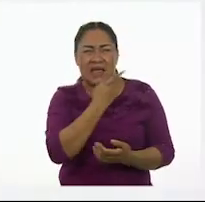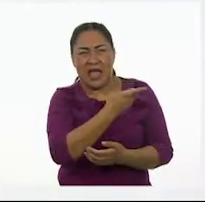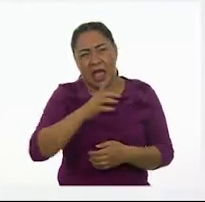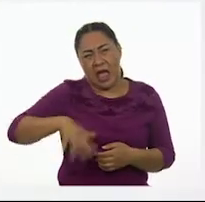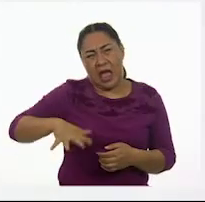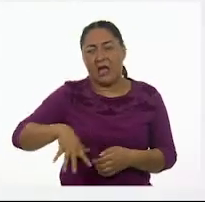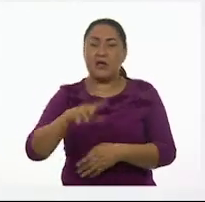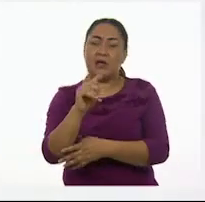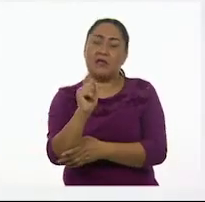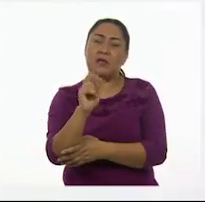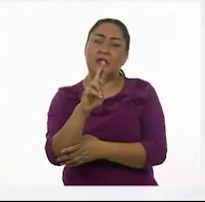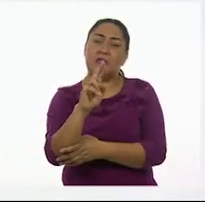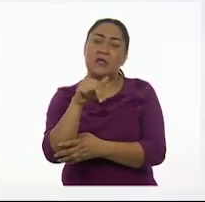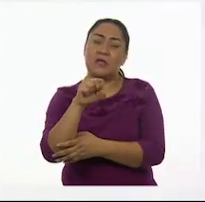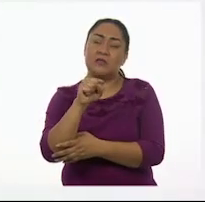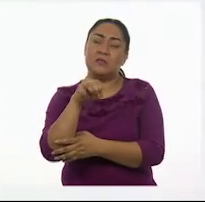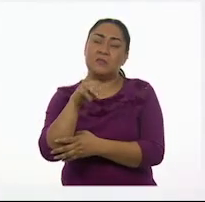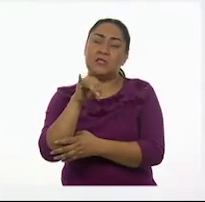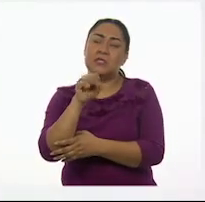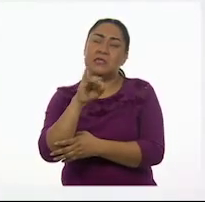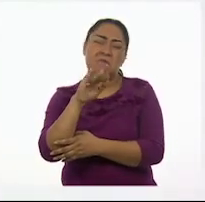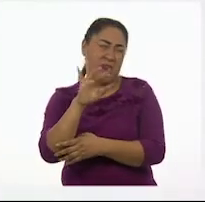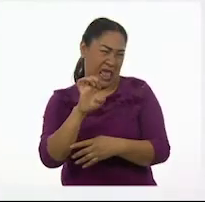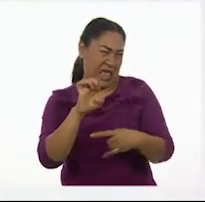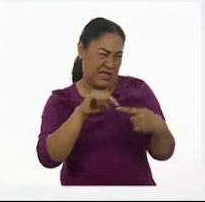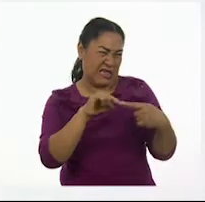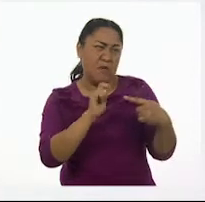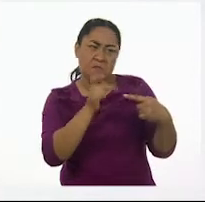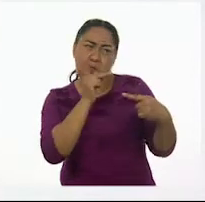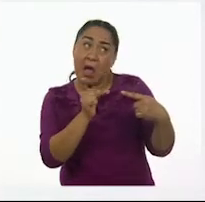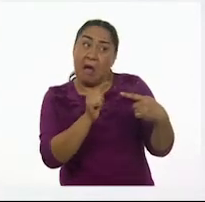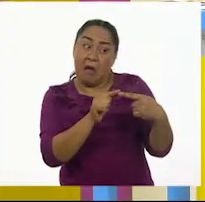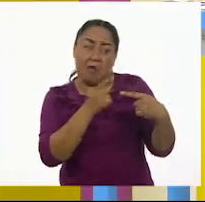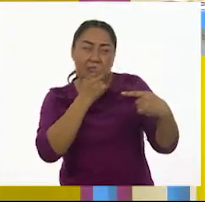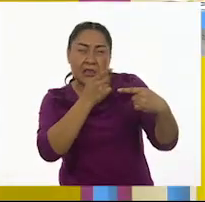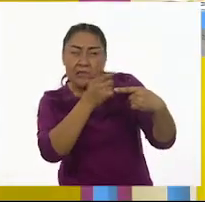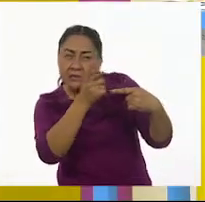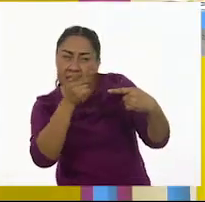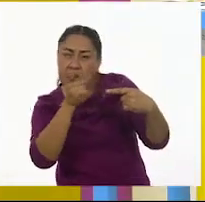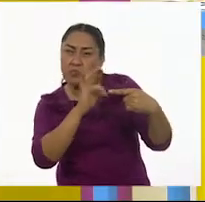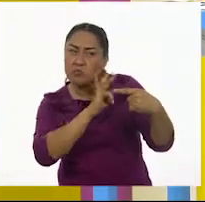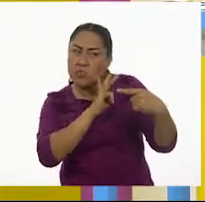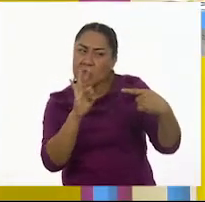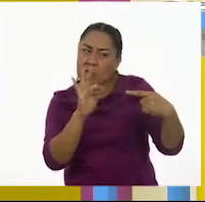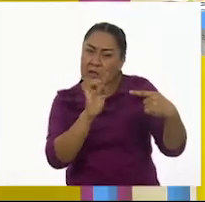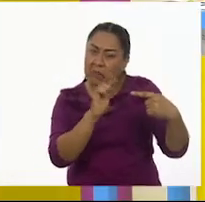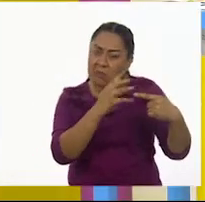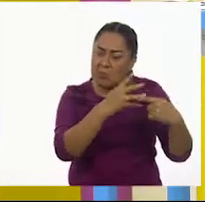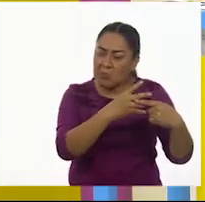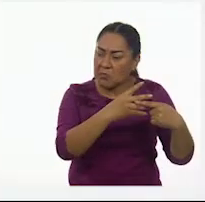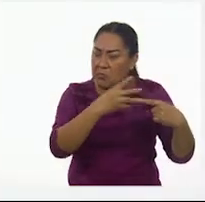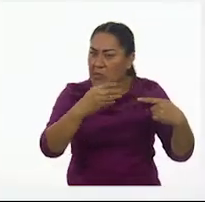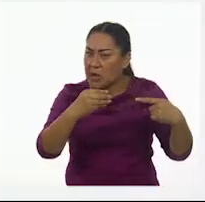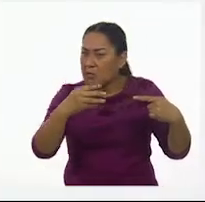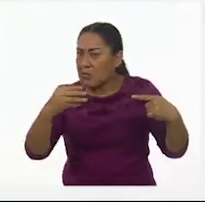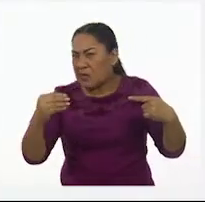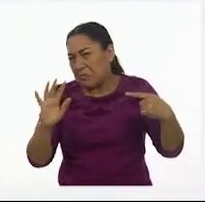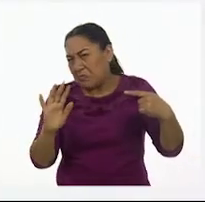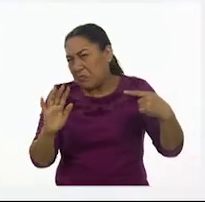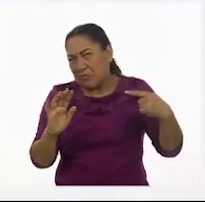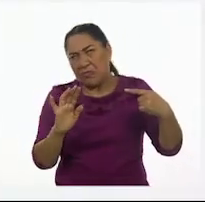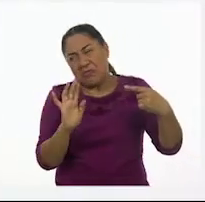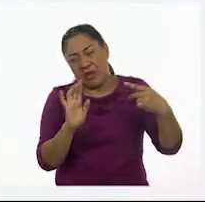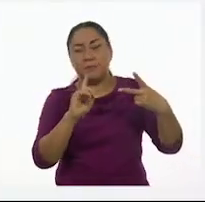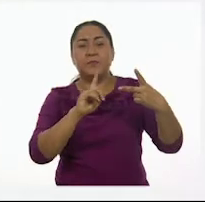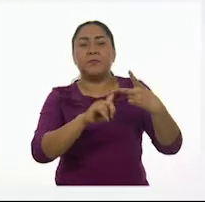que era algo que se transportaba o... Sí, que se puede trasladar de un lugar a otro. Invalidez, es como